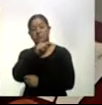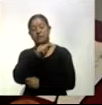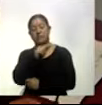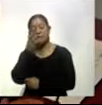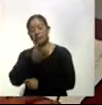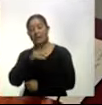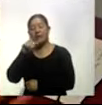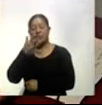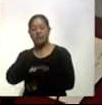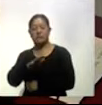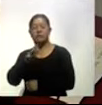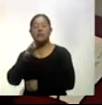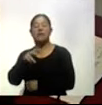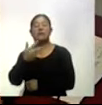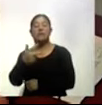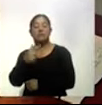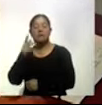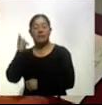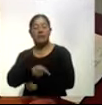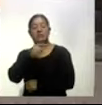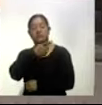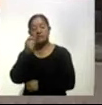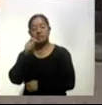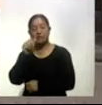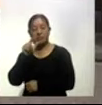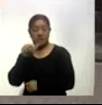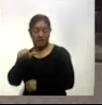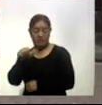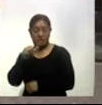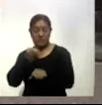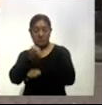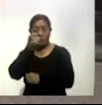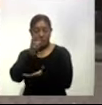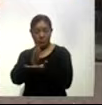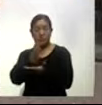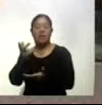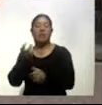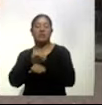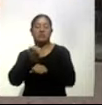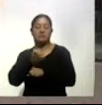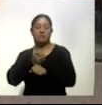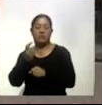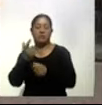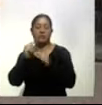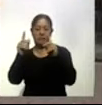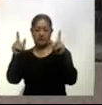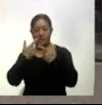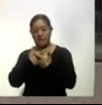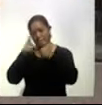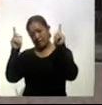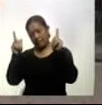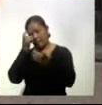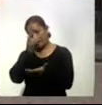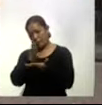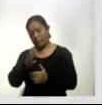116 de la Constitución Política del Estado Libre y Soberano de Tlaxcala. Con información de la redacción, Ahora Noticias.